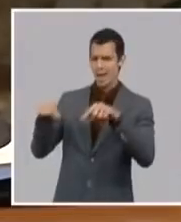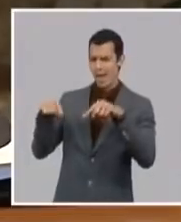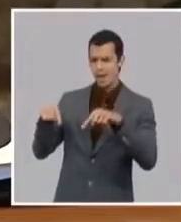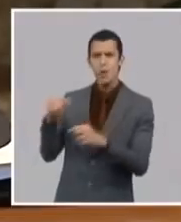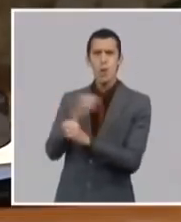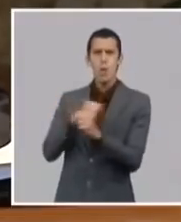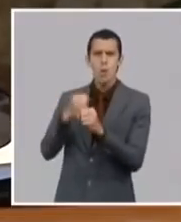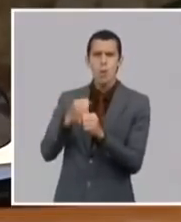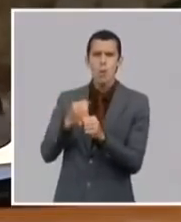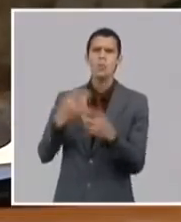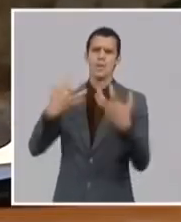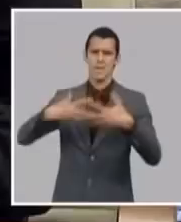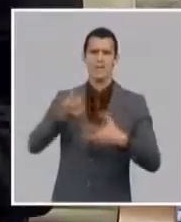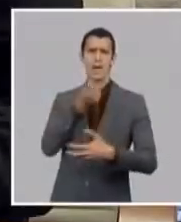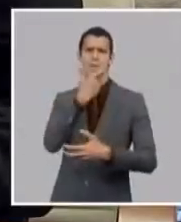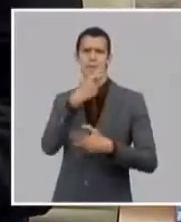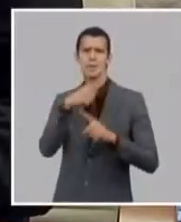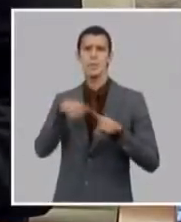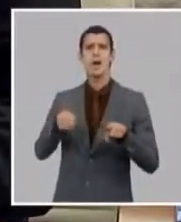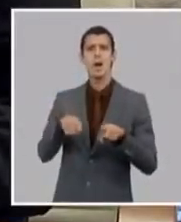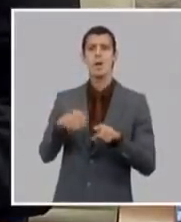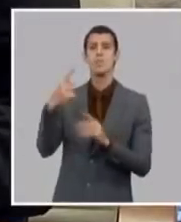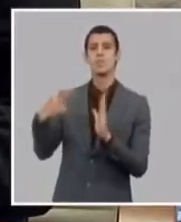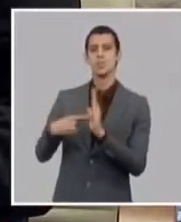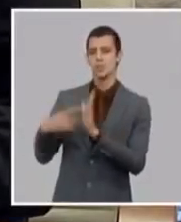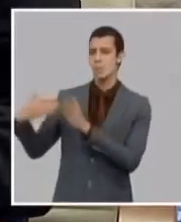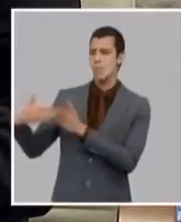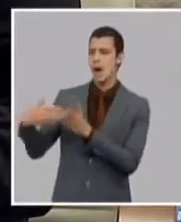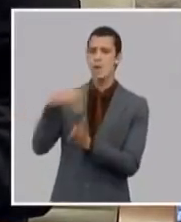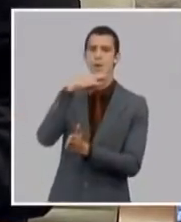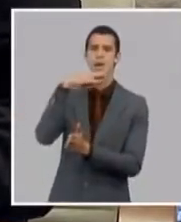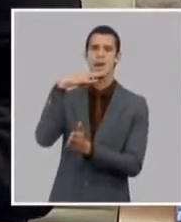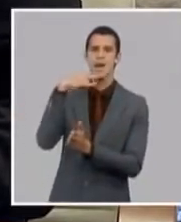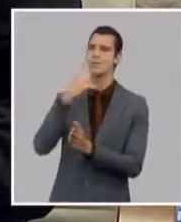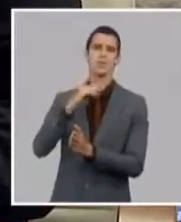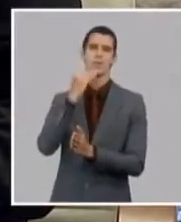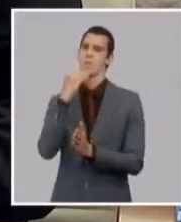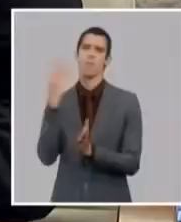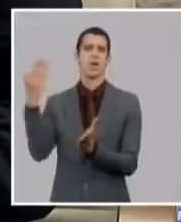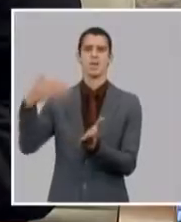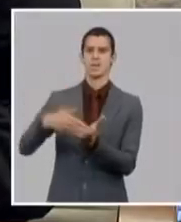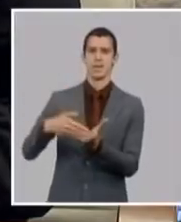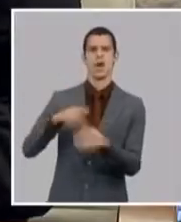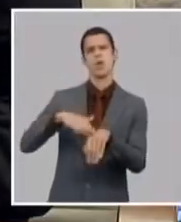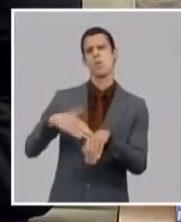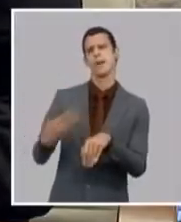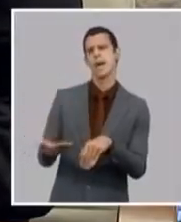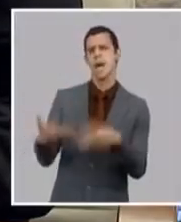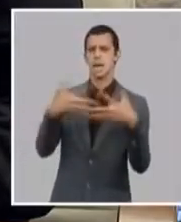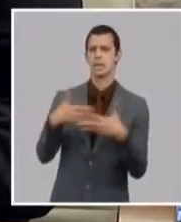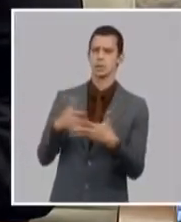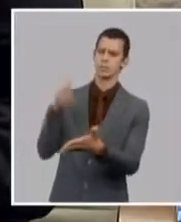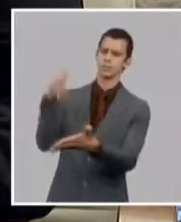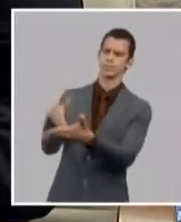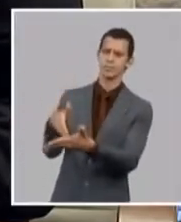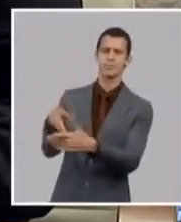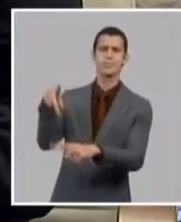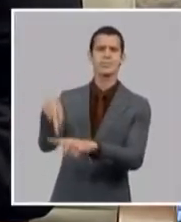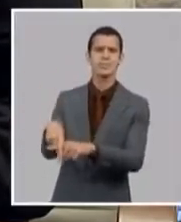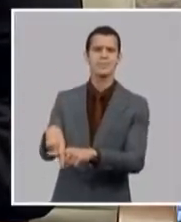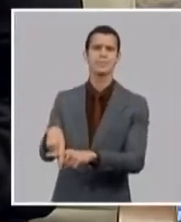más insumos hacia nuestro país y hoy me facilitaron los compañeros de la industria dice que